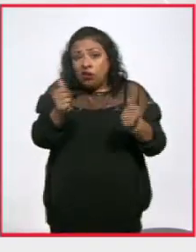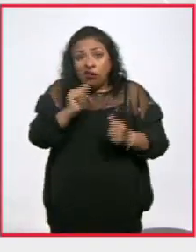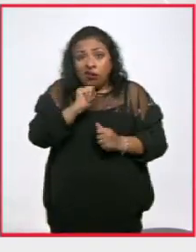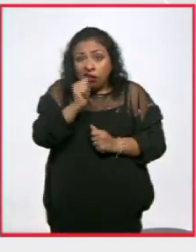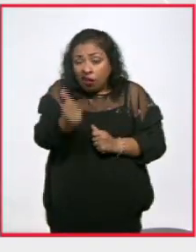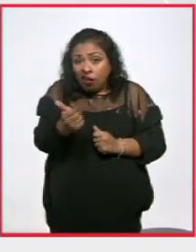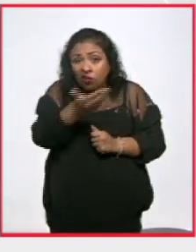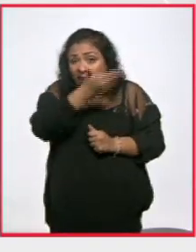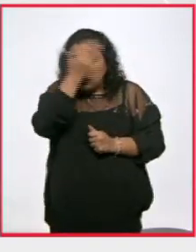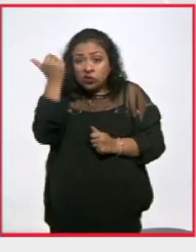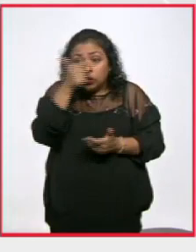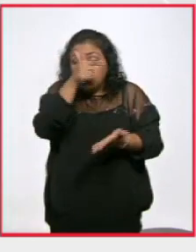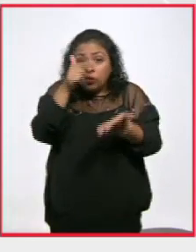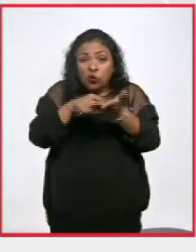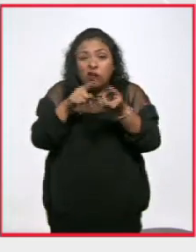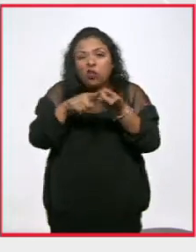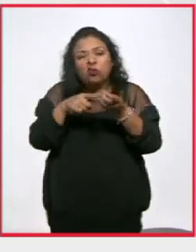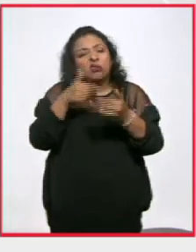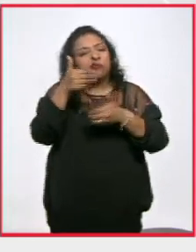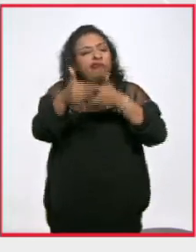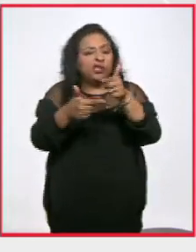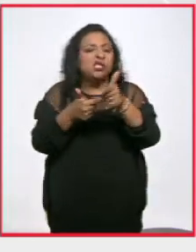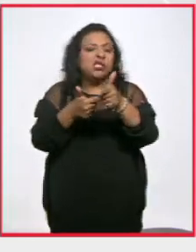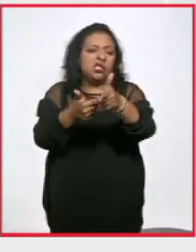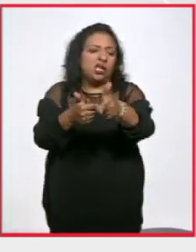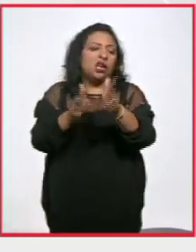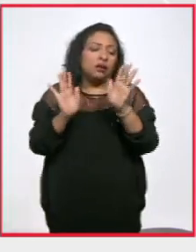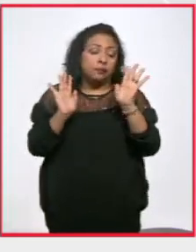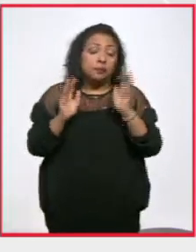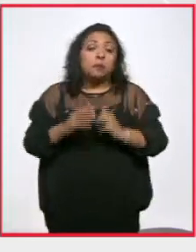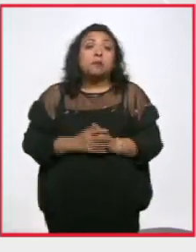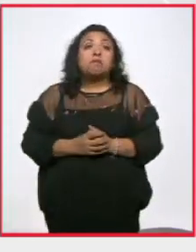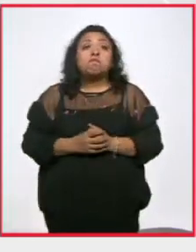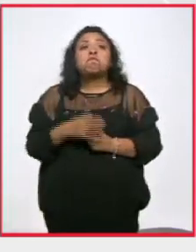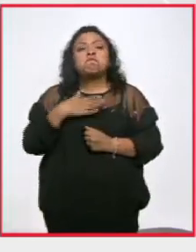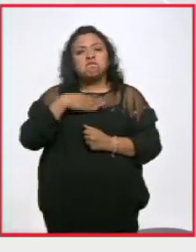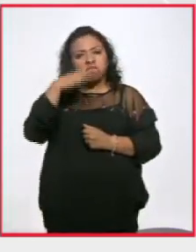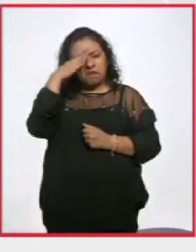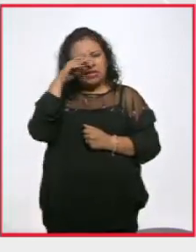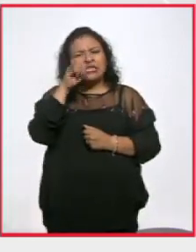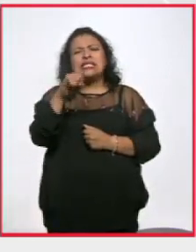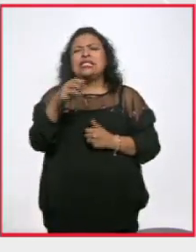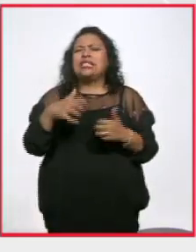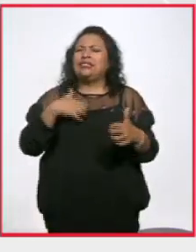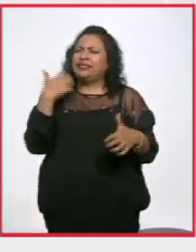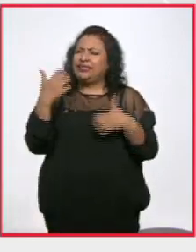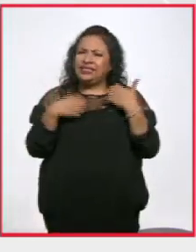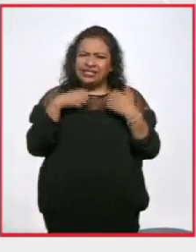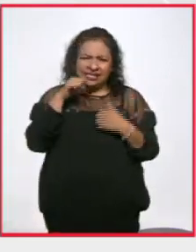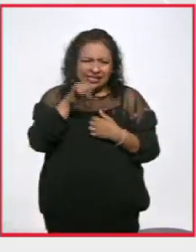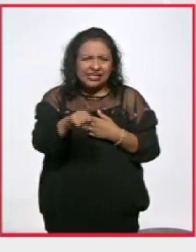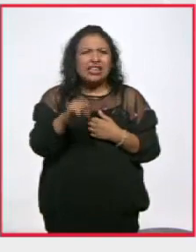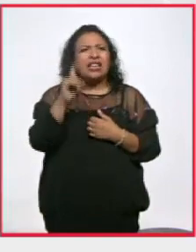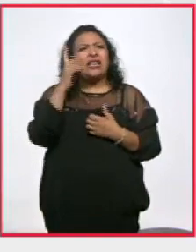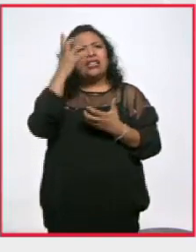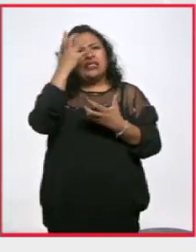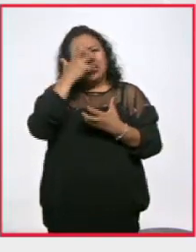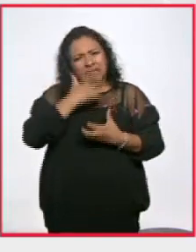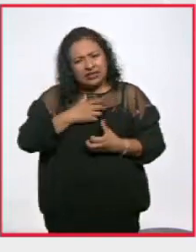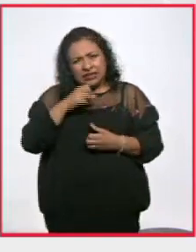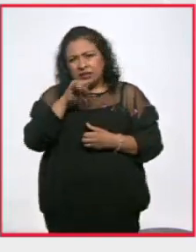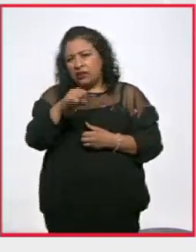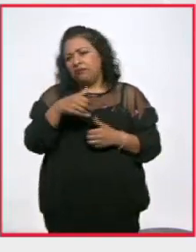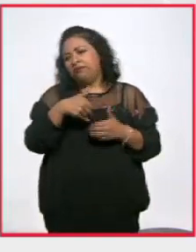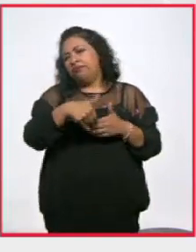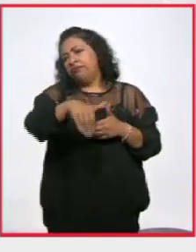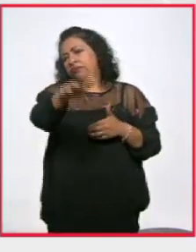mientras no se sepa dónde están los 43. Creo que, pues sí, hay mucho enojo, hay mucha rabia, sigue habiendo mucha tristeza, y